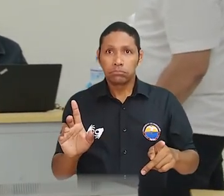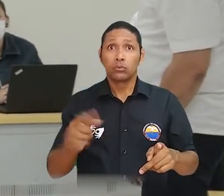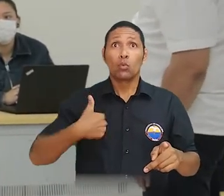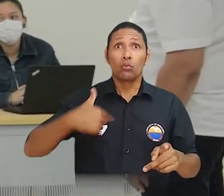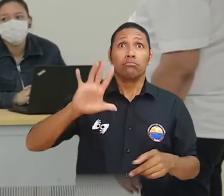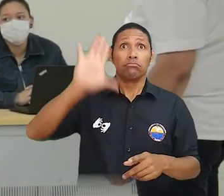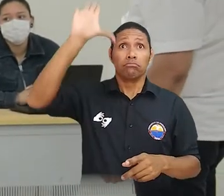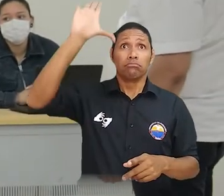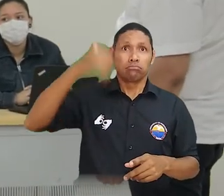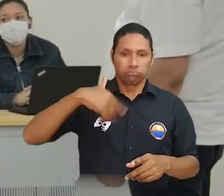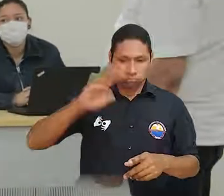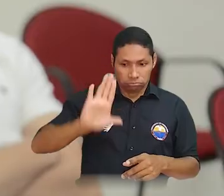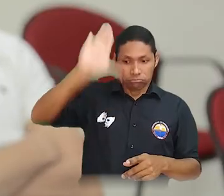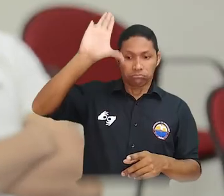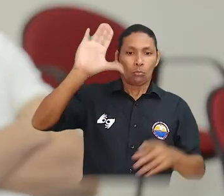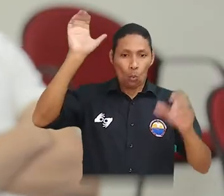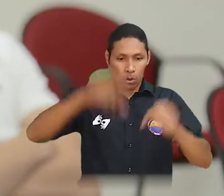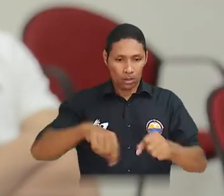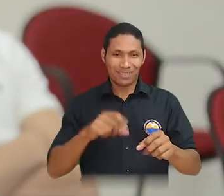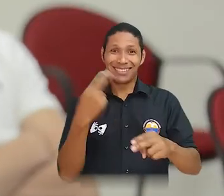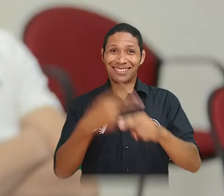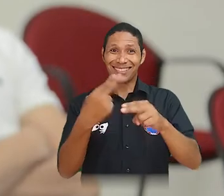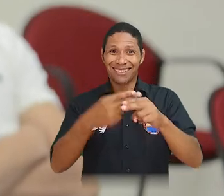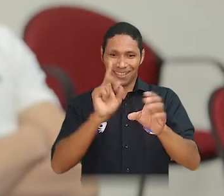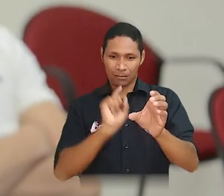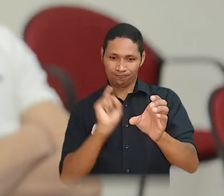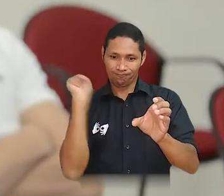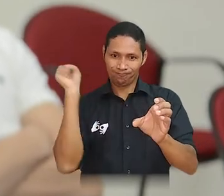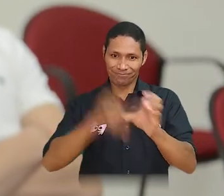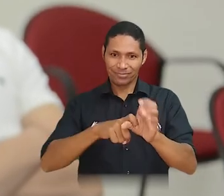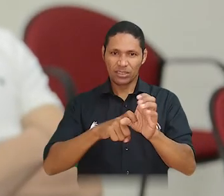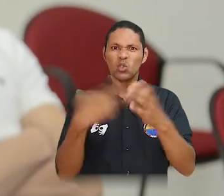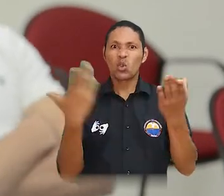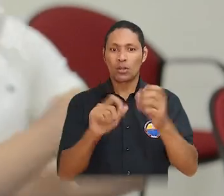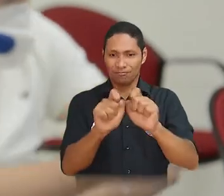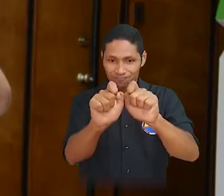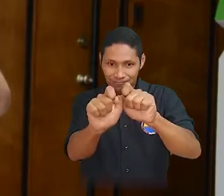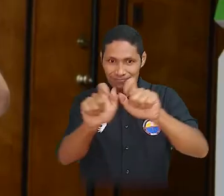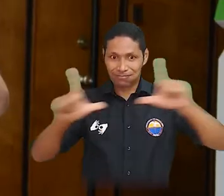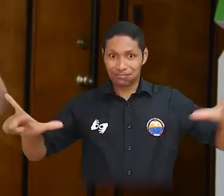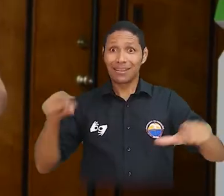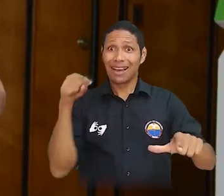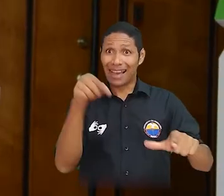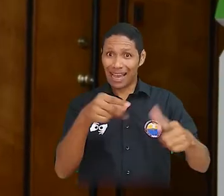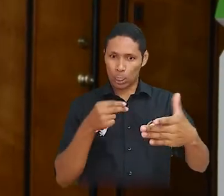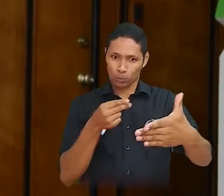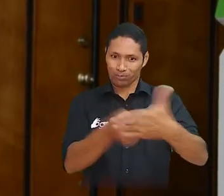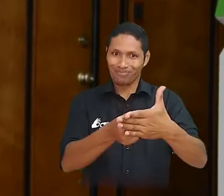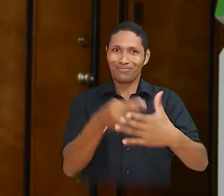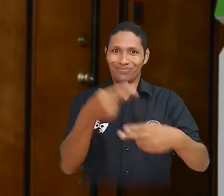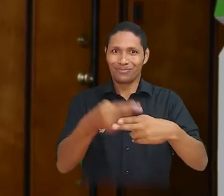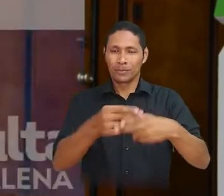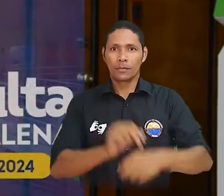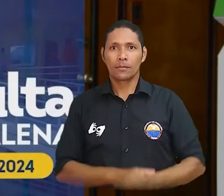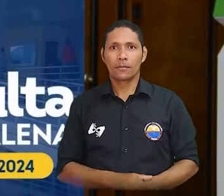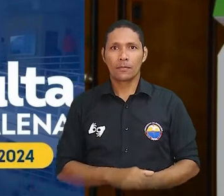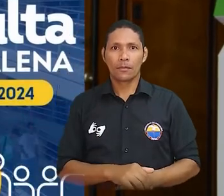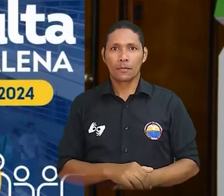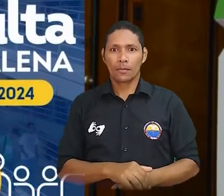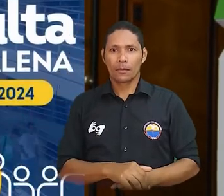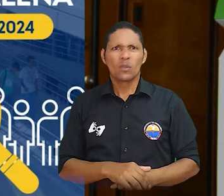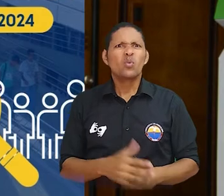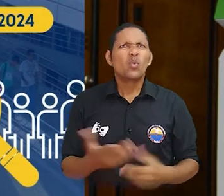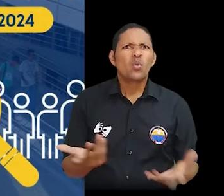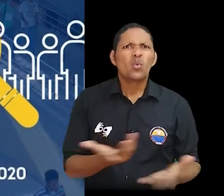-2024, expidió el cronograma de consulta que describe las etapas en las que se cumplirá el proceso, el cual puede